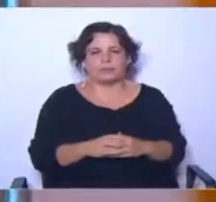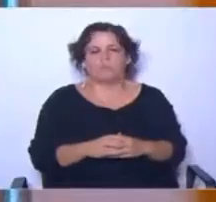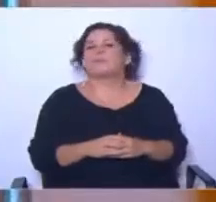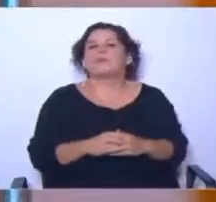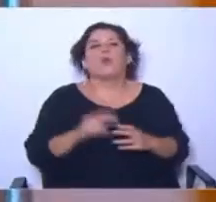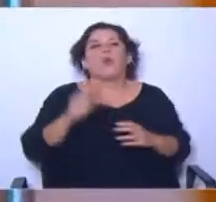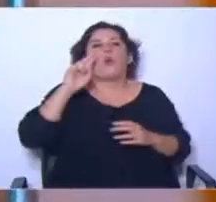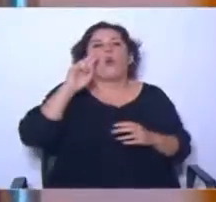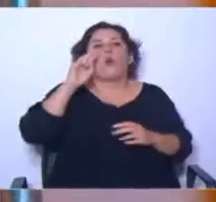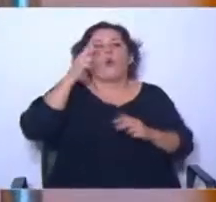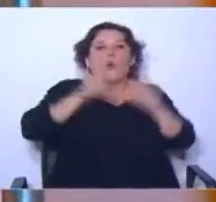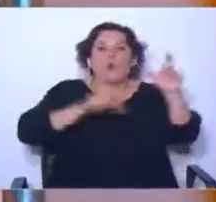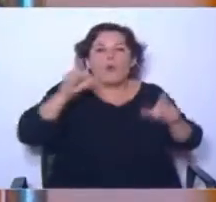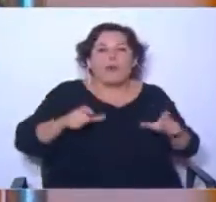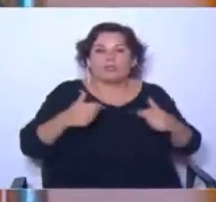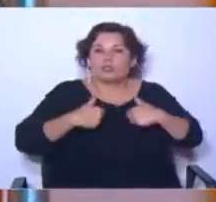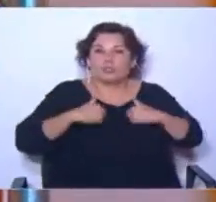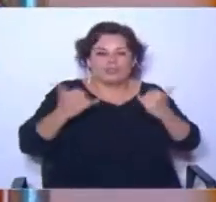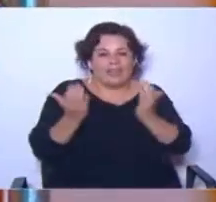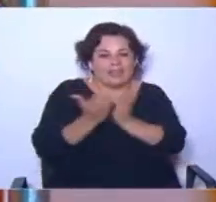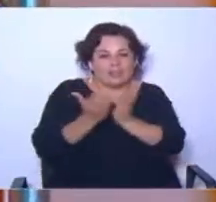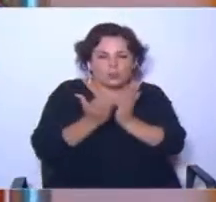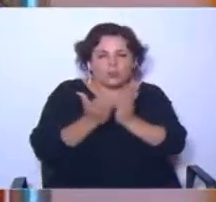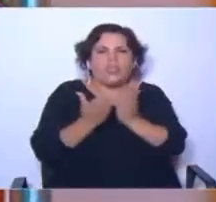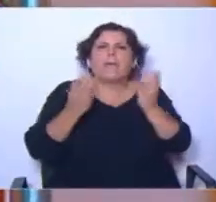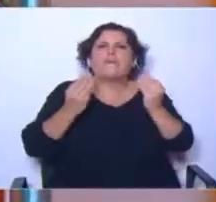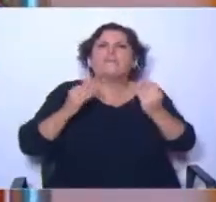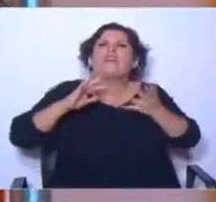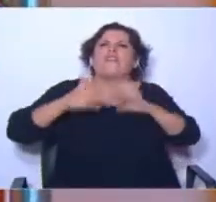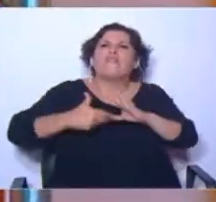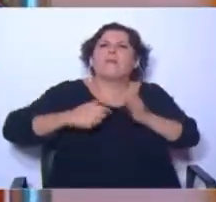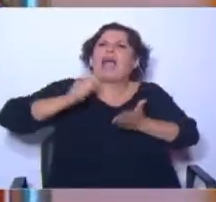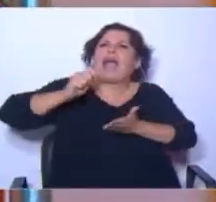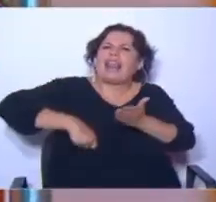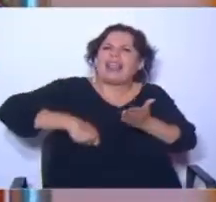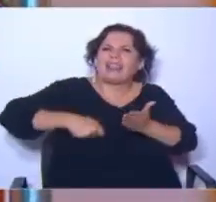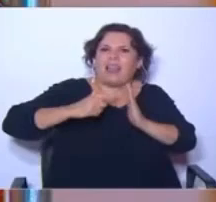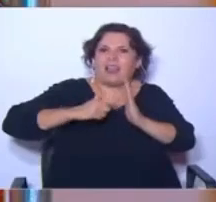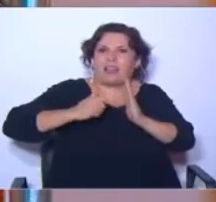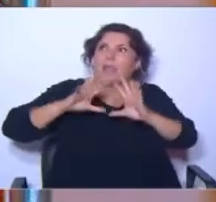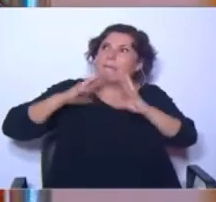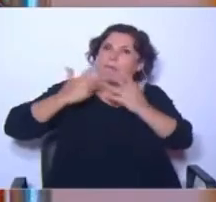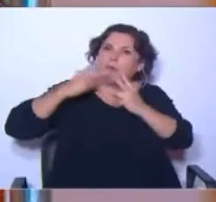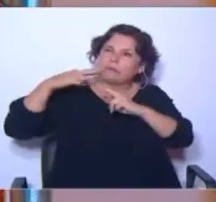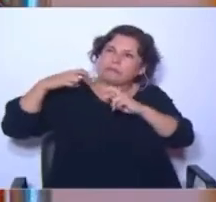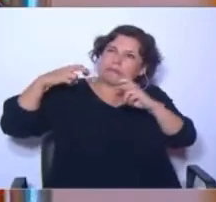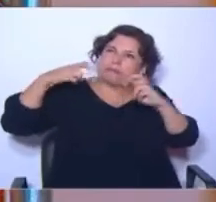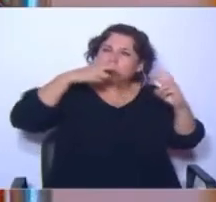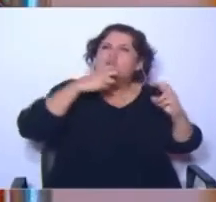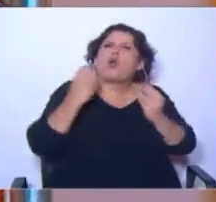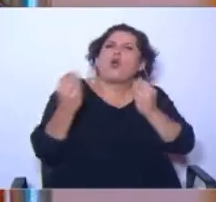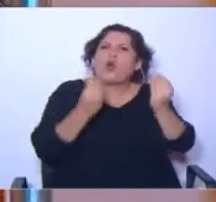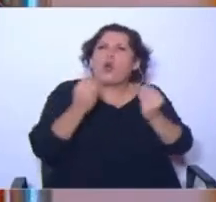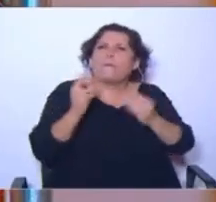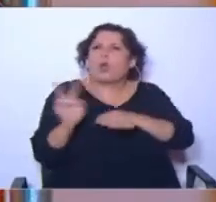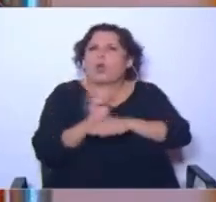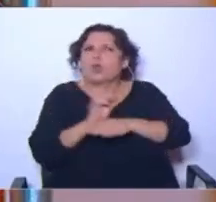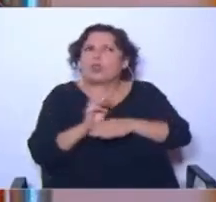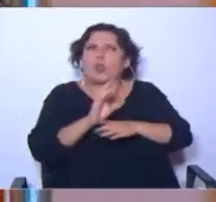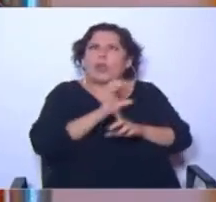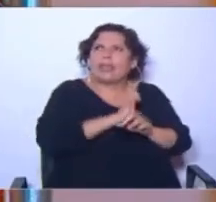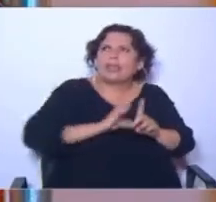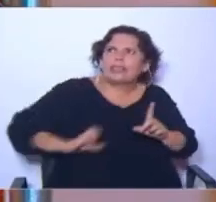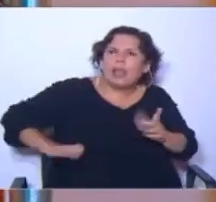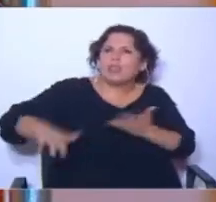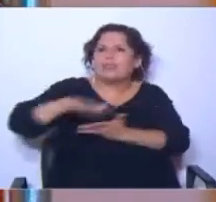Uruguayos, uruguayas, me ha tocado estudiar muchos régimenes de garantía de alquiler en el mundo, de cómo se regula por parte del Estado